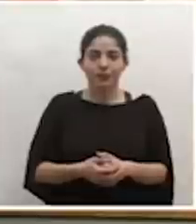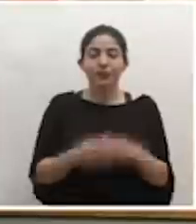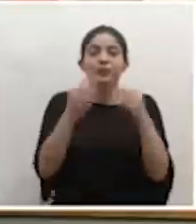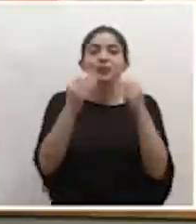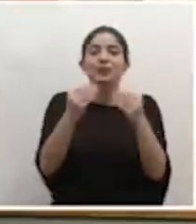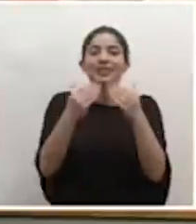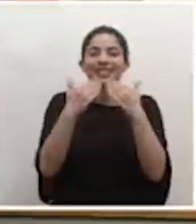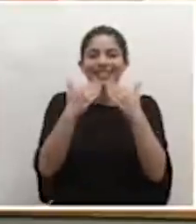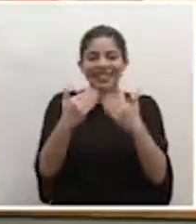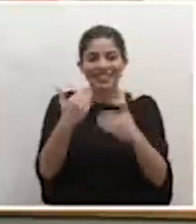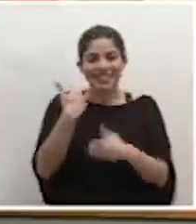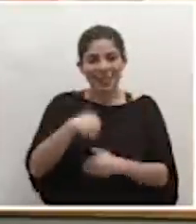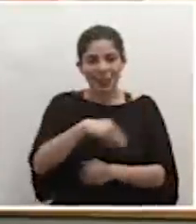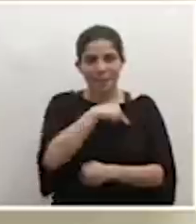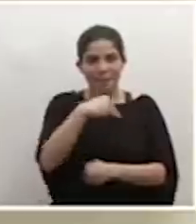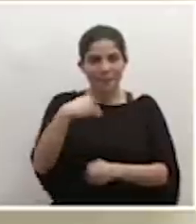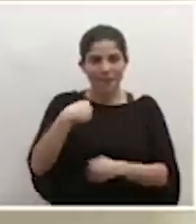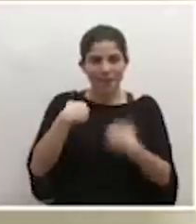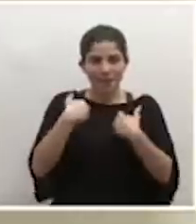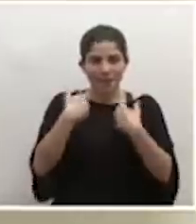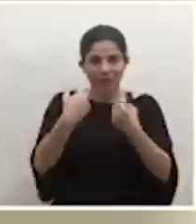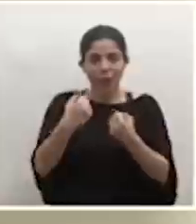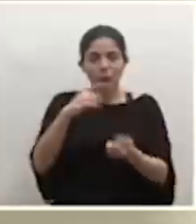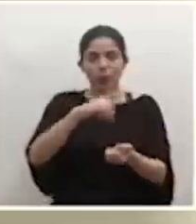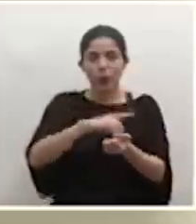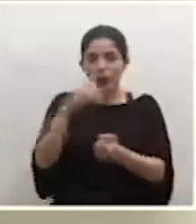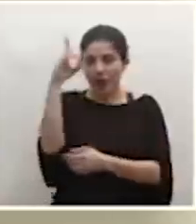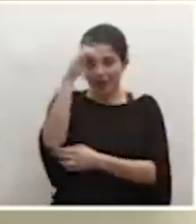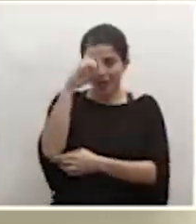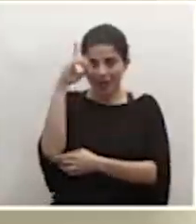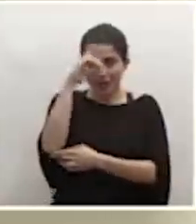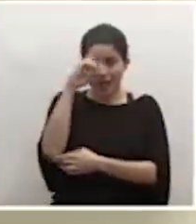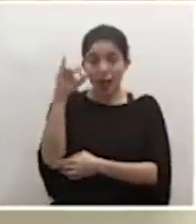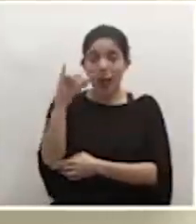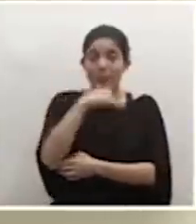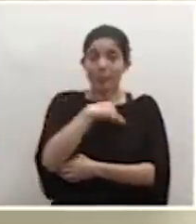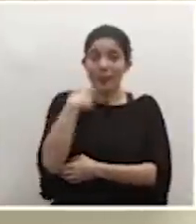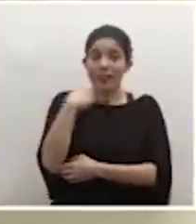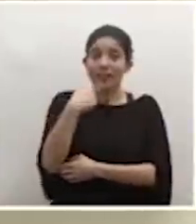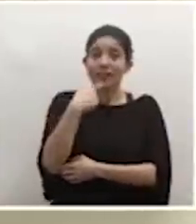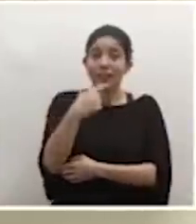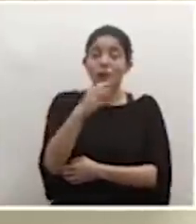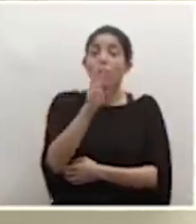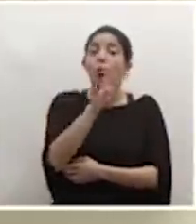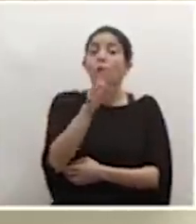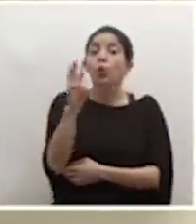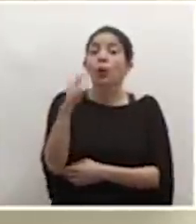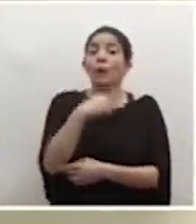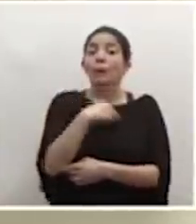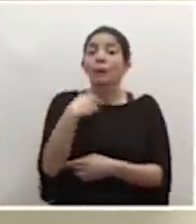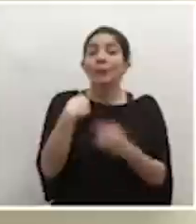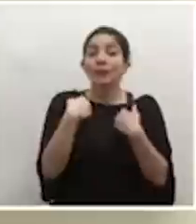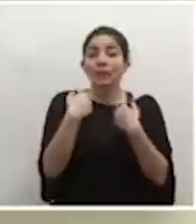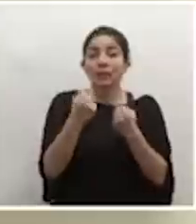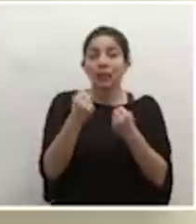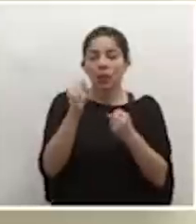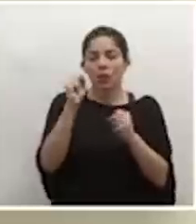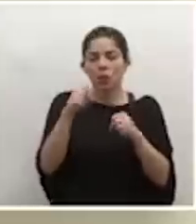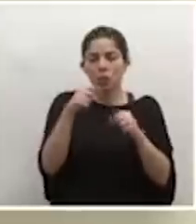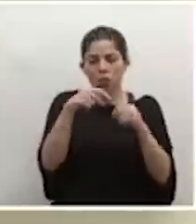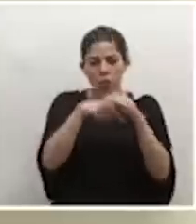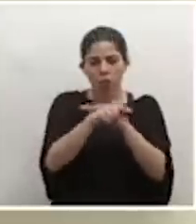Muchísimas gracias al señor ministro de Salud, el doctor Daniel Salas. Como el ministro indicó en la página web del Ministerio de Salud, podrán